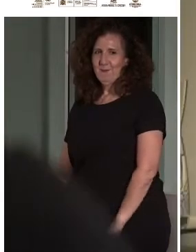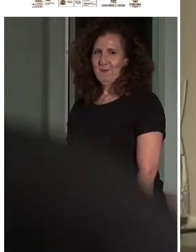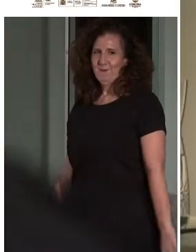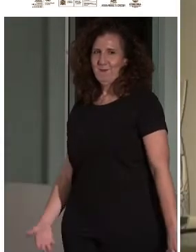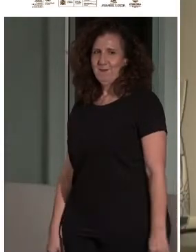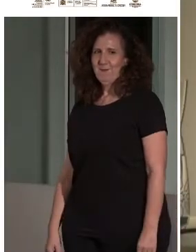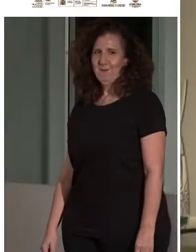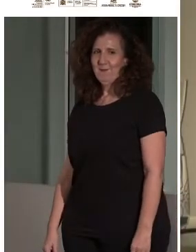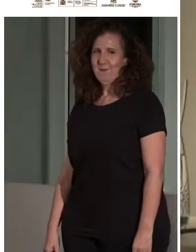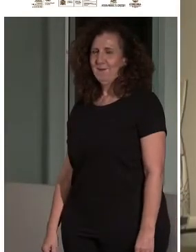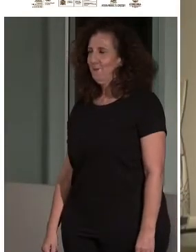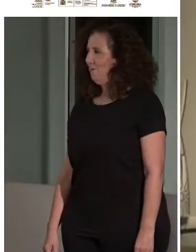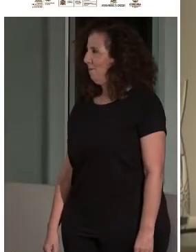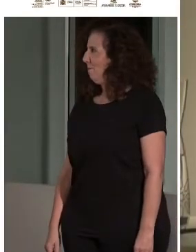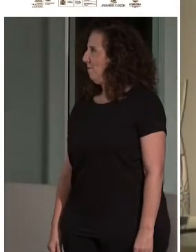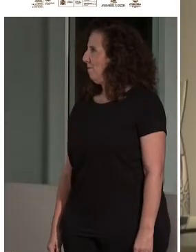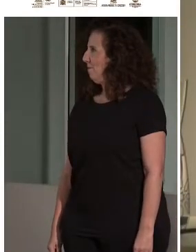Antonio.